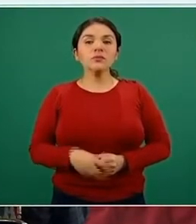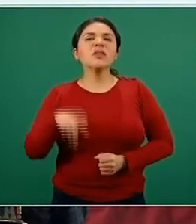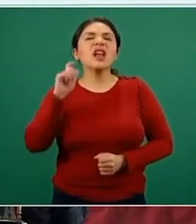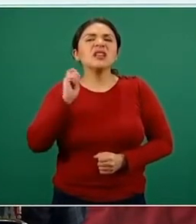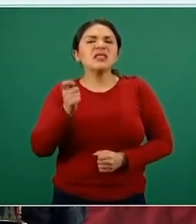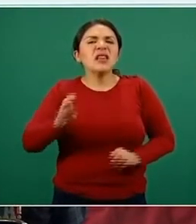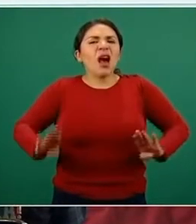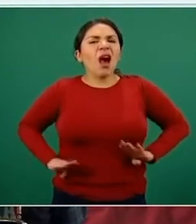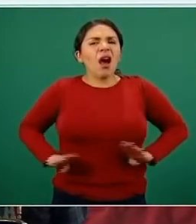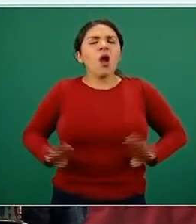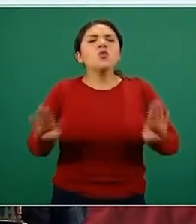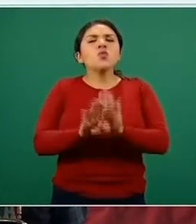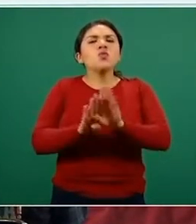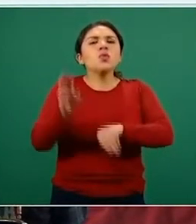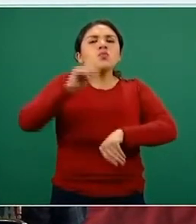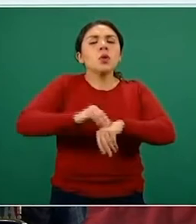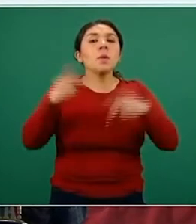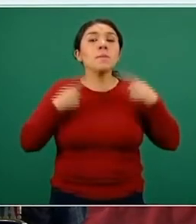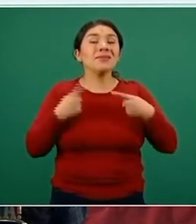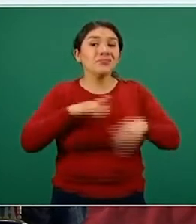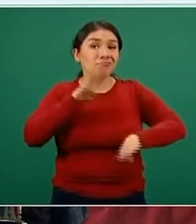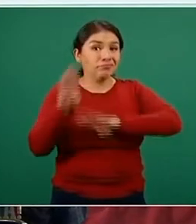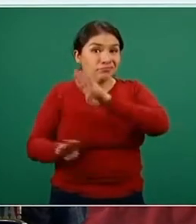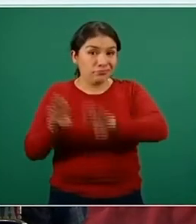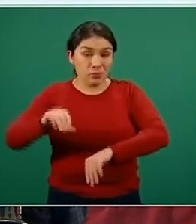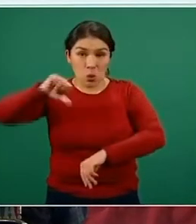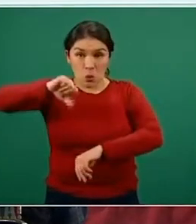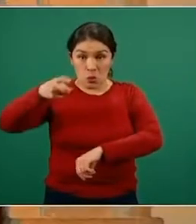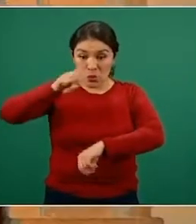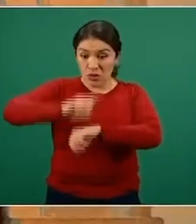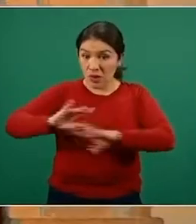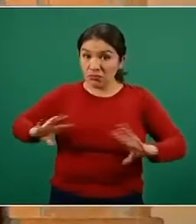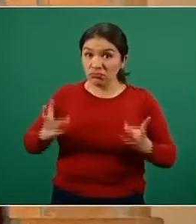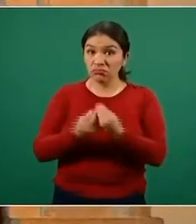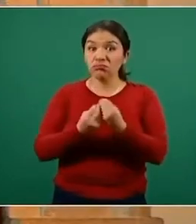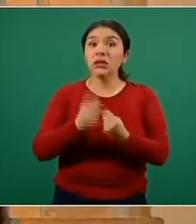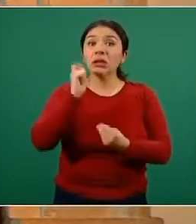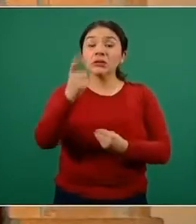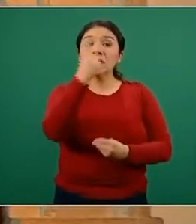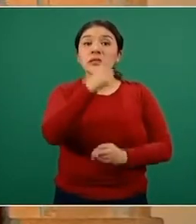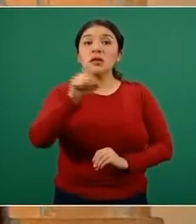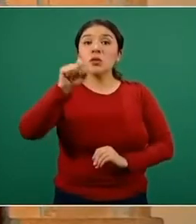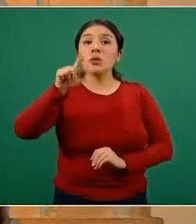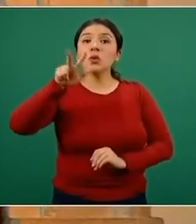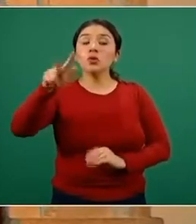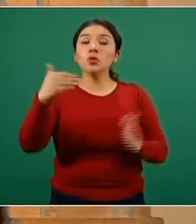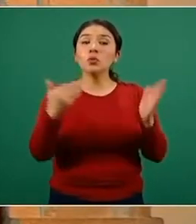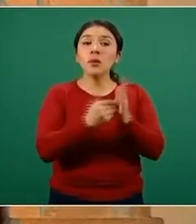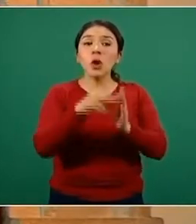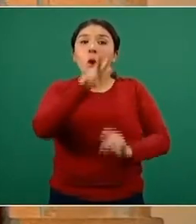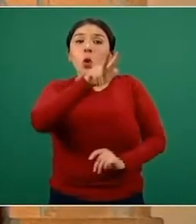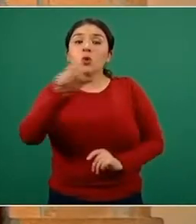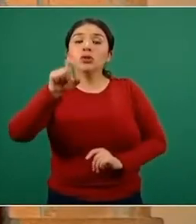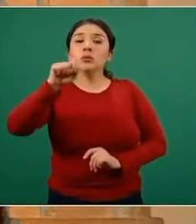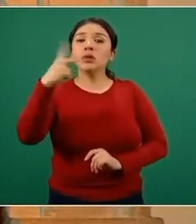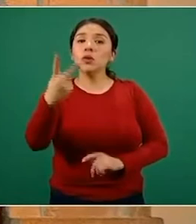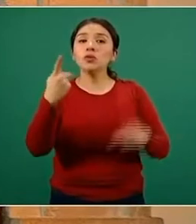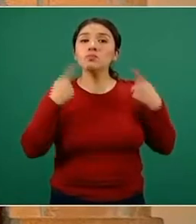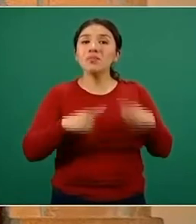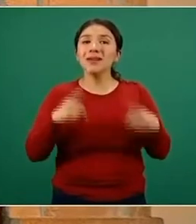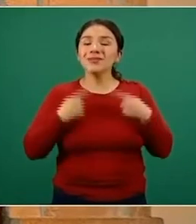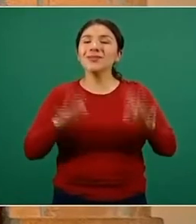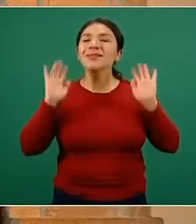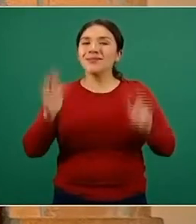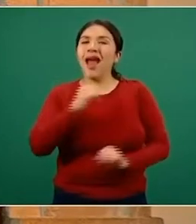comportamiento de la letalidad. Para el corte del día de hoy son 128 mil 822 personas que